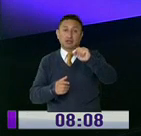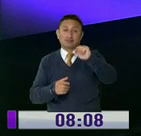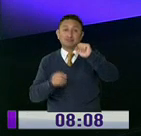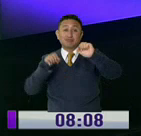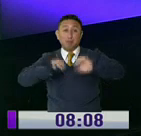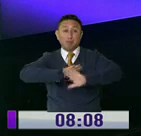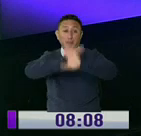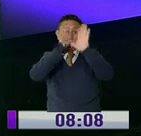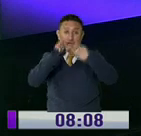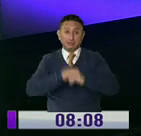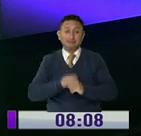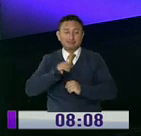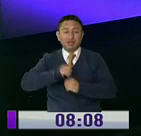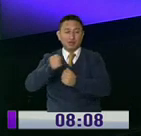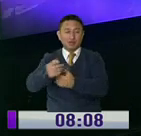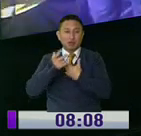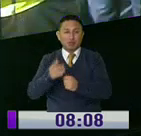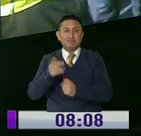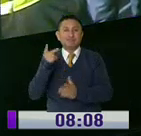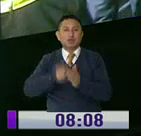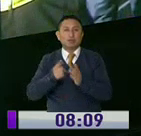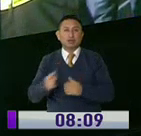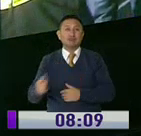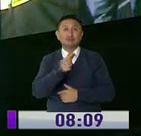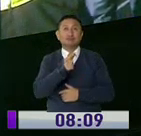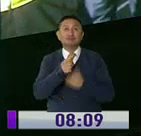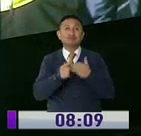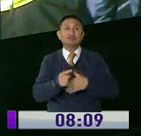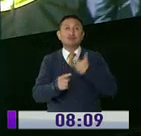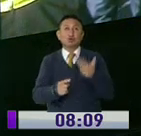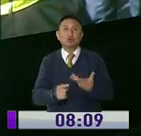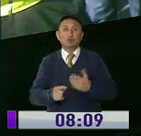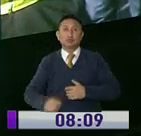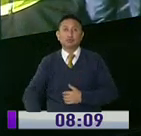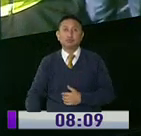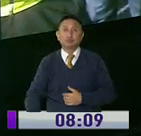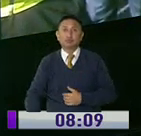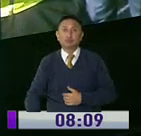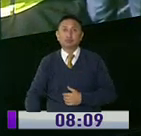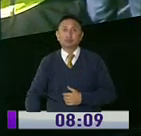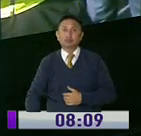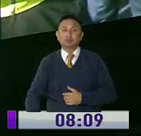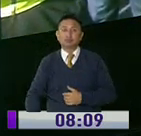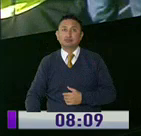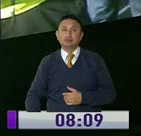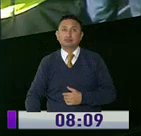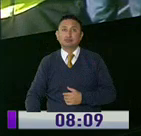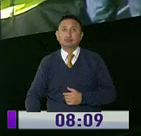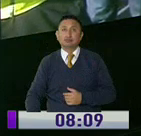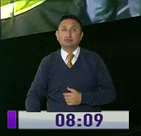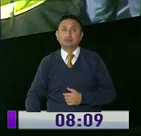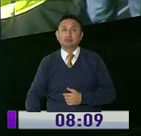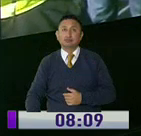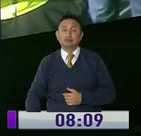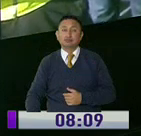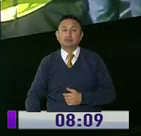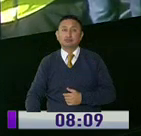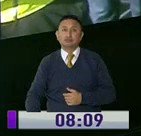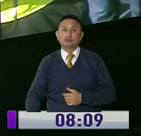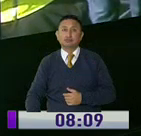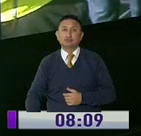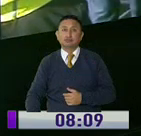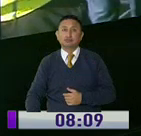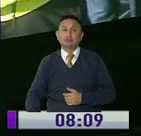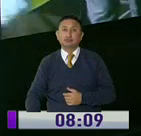Desde muy temprano, Adriana, nos ha estado comentando cómo está este operativo, qué sucedió, los problemas que hubo a las 7 de la mañana. En fin, cuéntanos. Adelante.